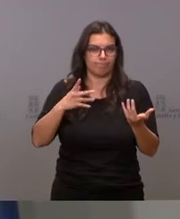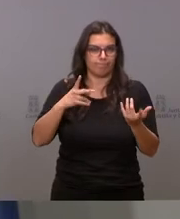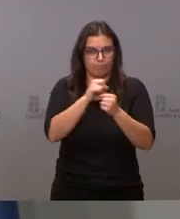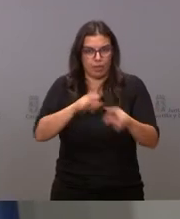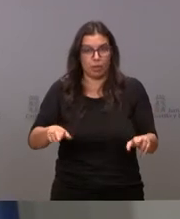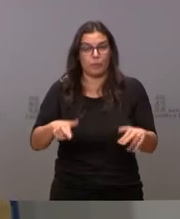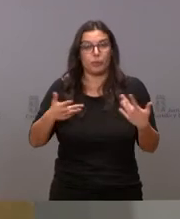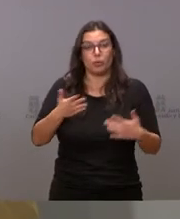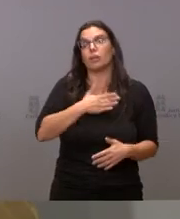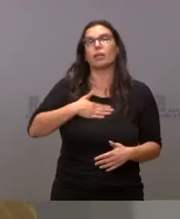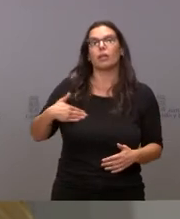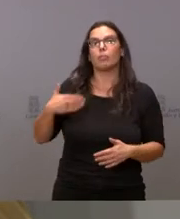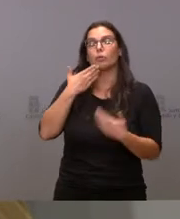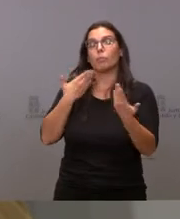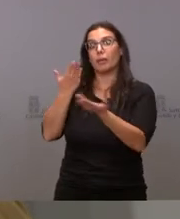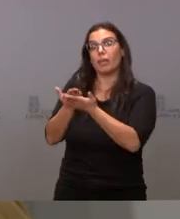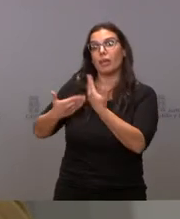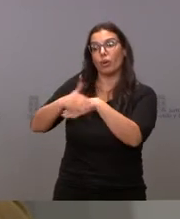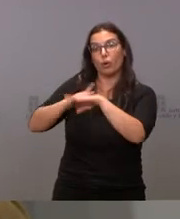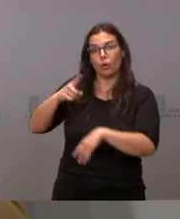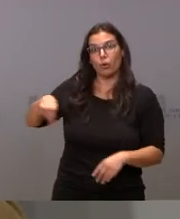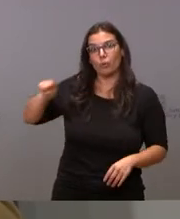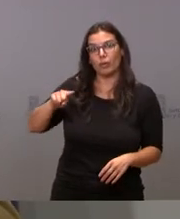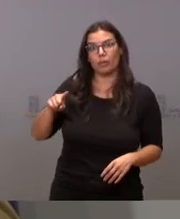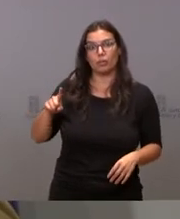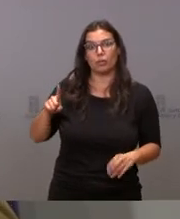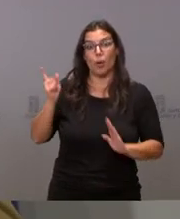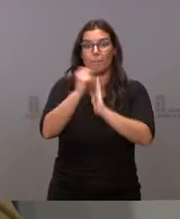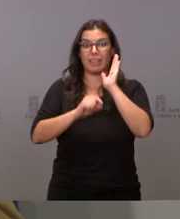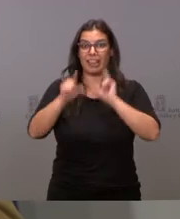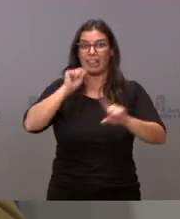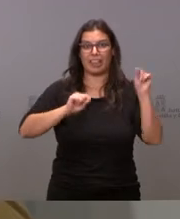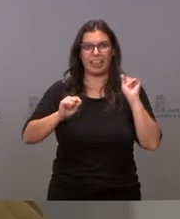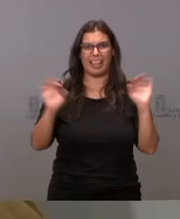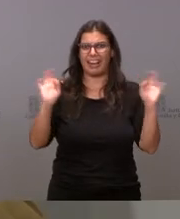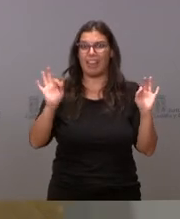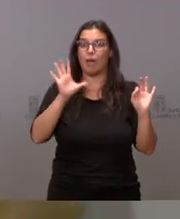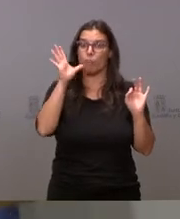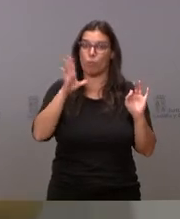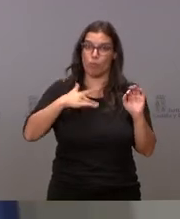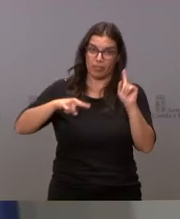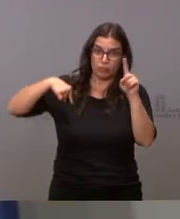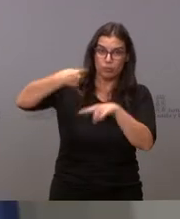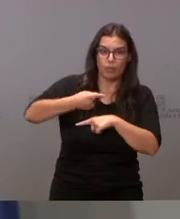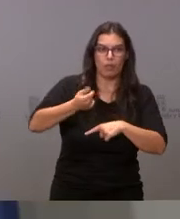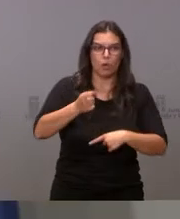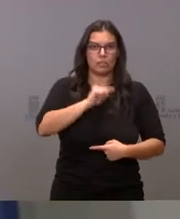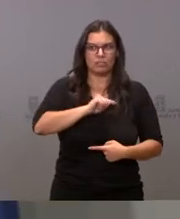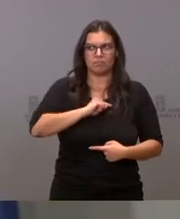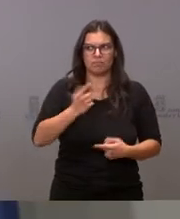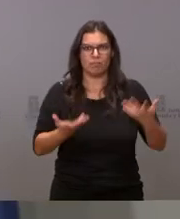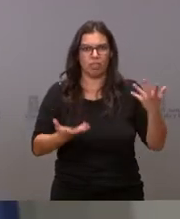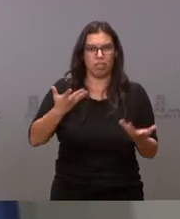queremos solicitar del Gobierno que no tome medidas que alienten esta creciente sensación de